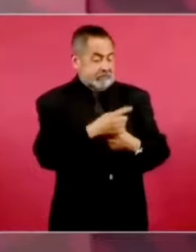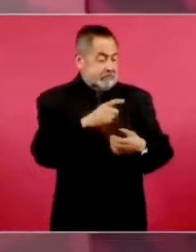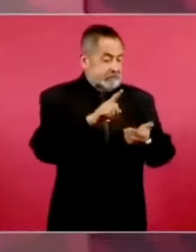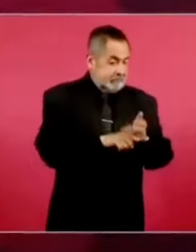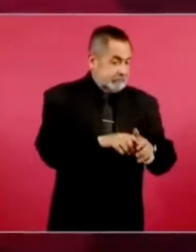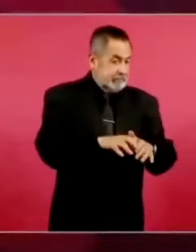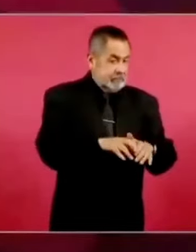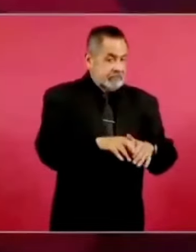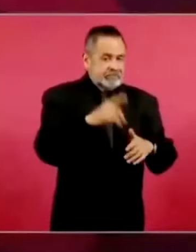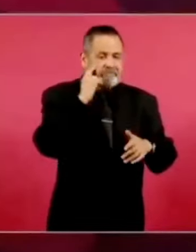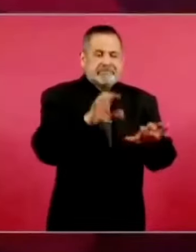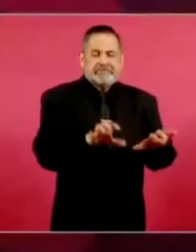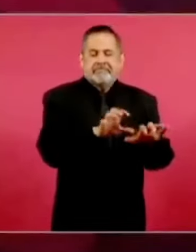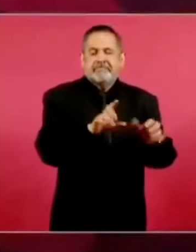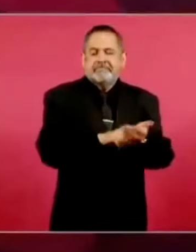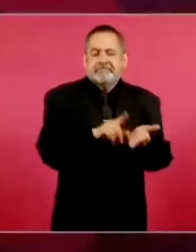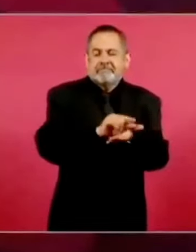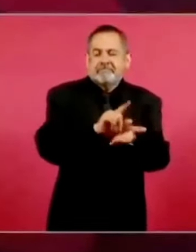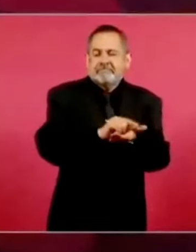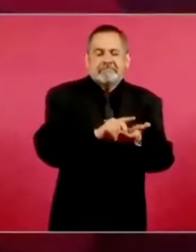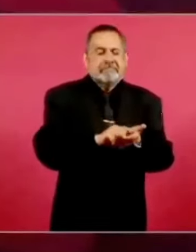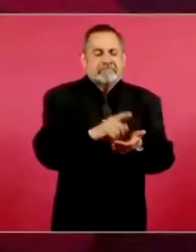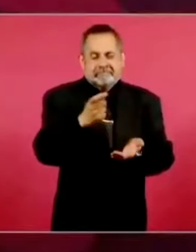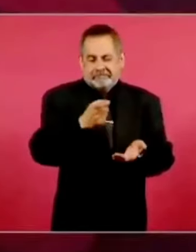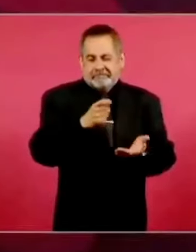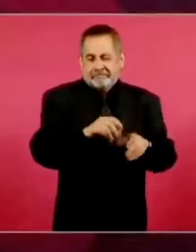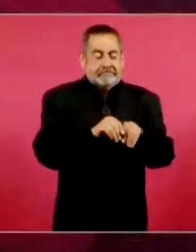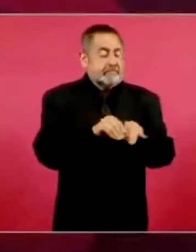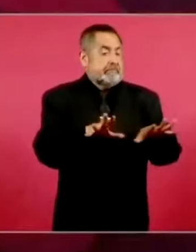para